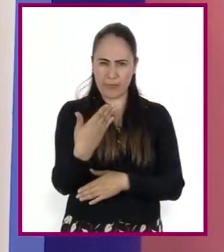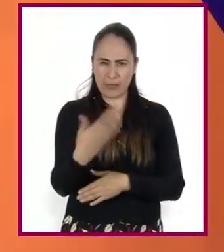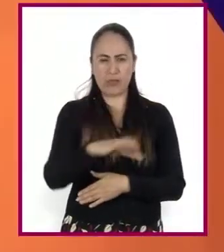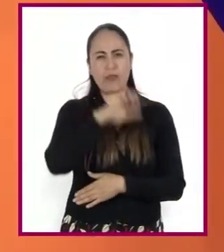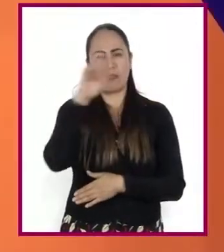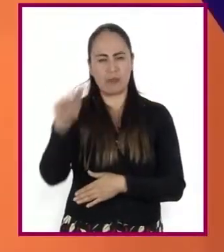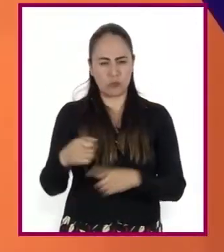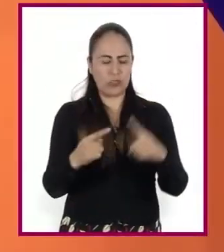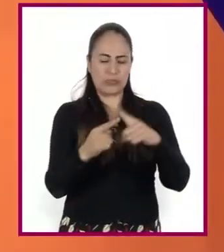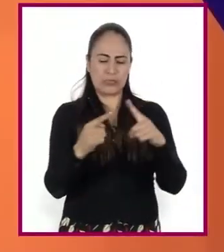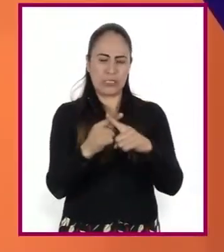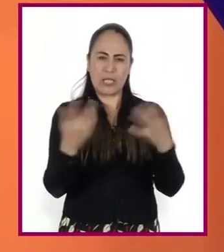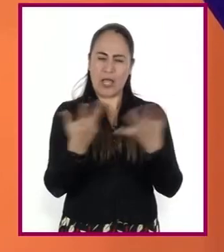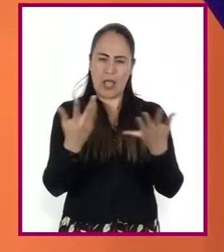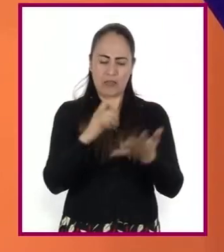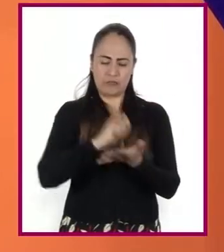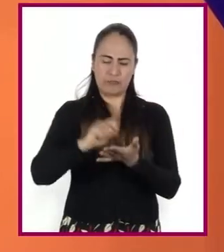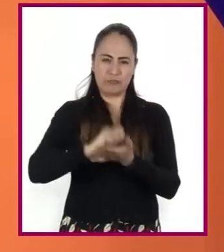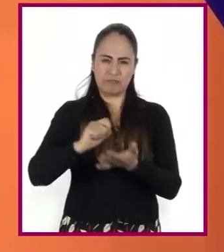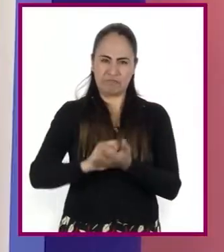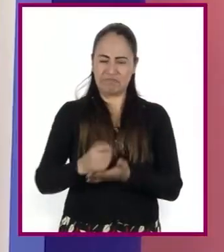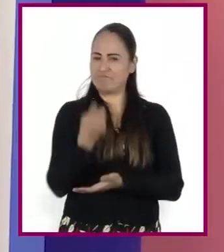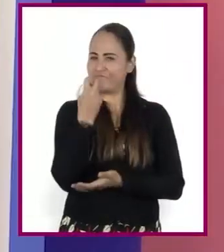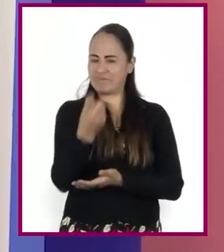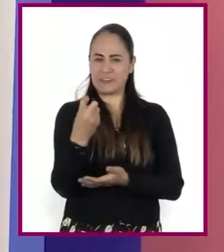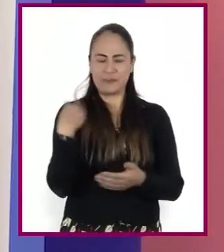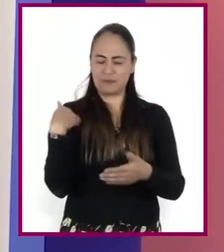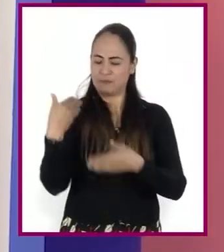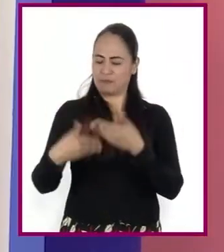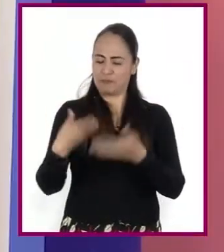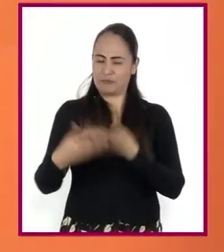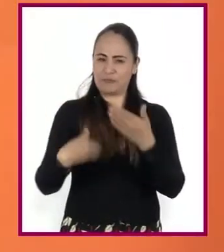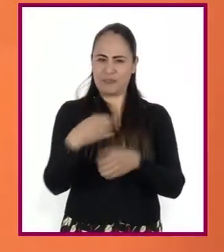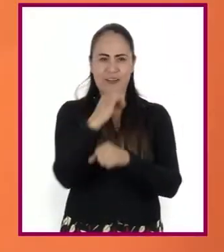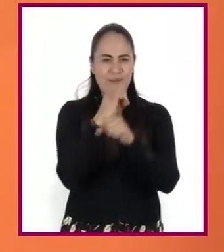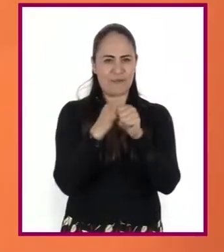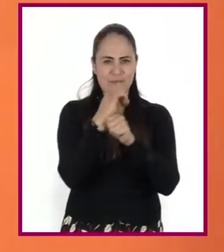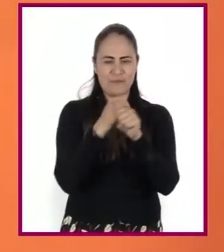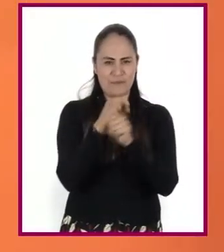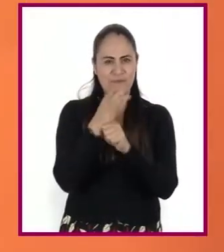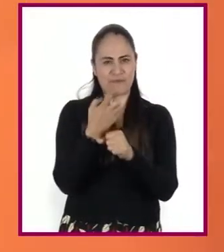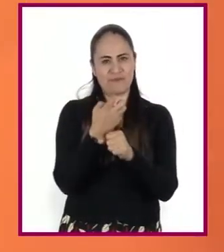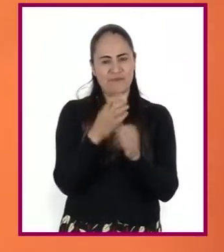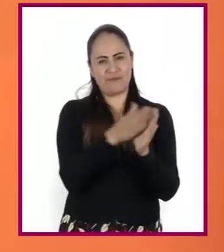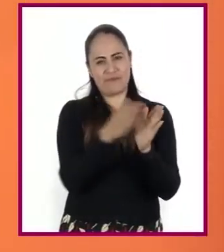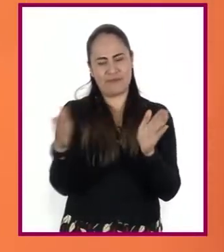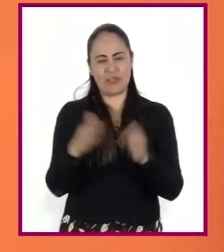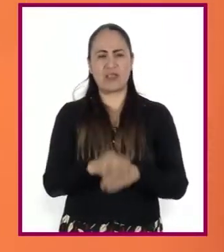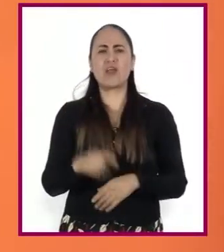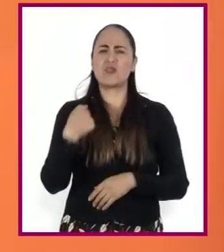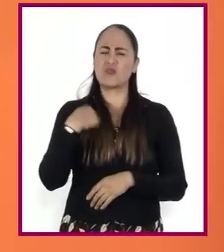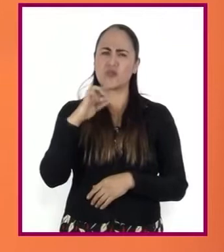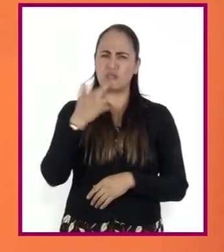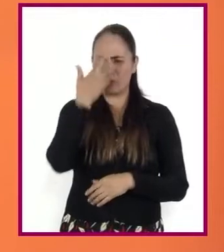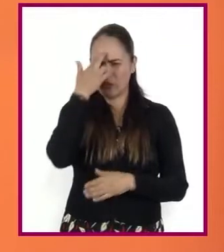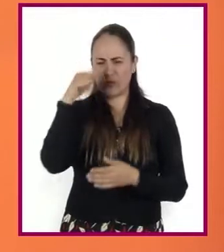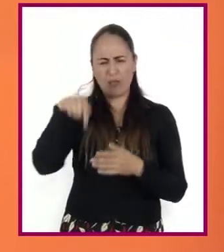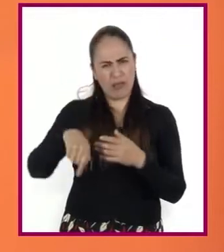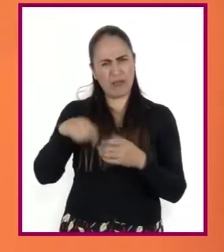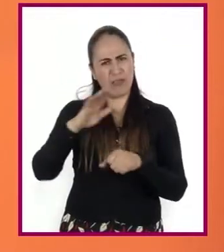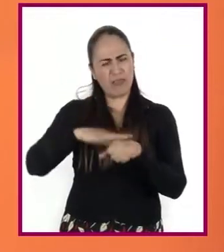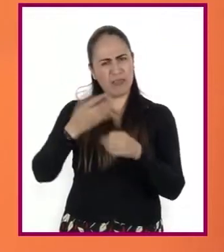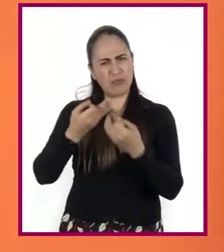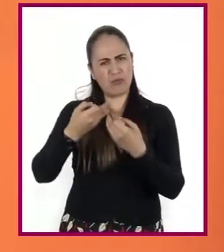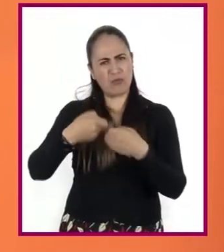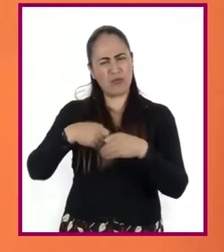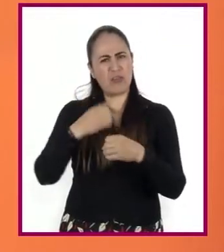el trabajo que se está realizando es parte del proceso de investigación. Y maestra, yo recuerdo que los textos cuentan con ideas principales y